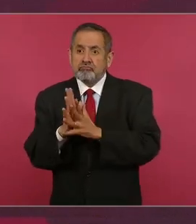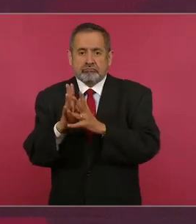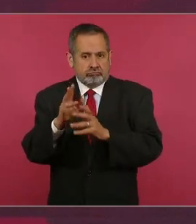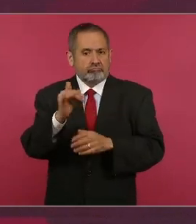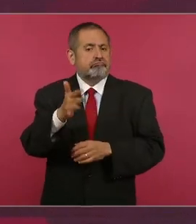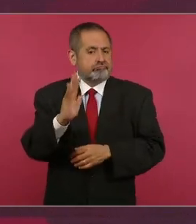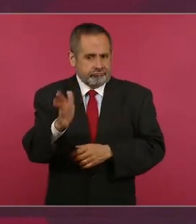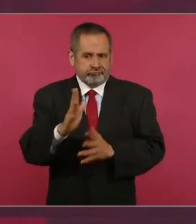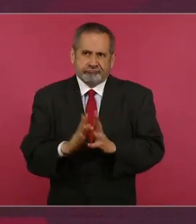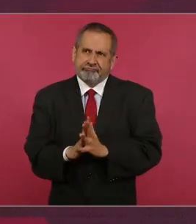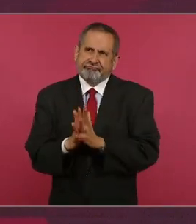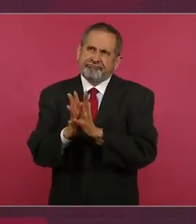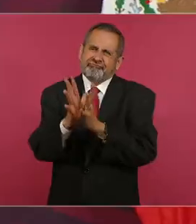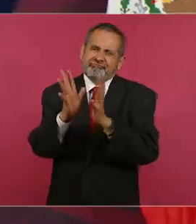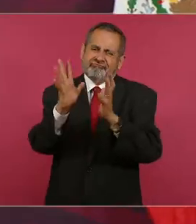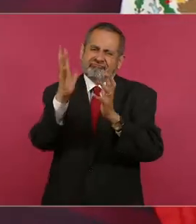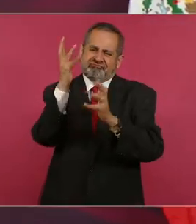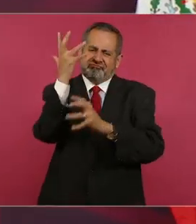va para arriba.